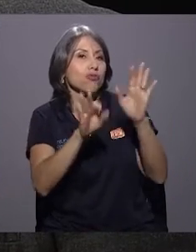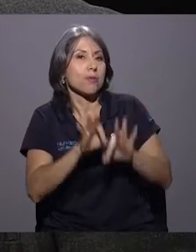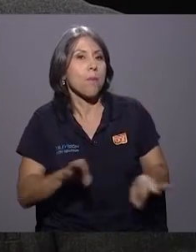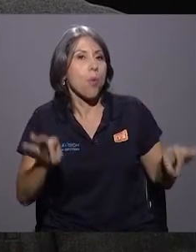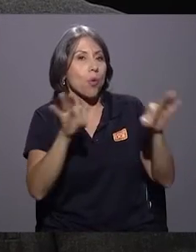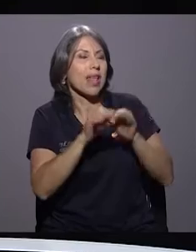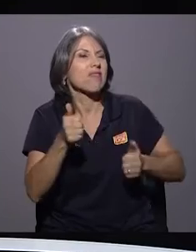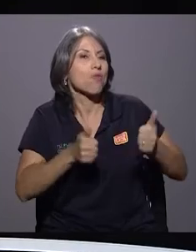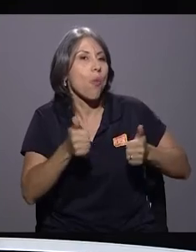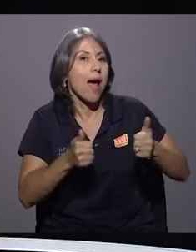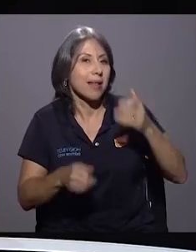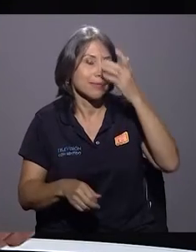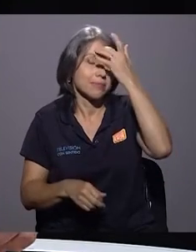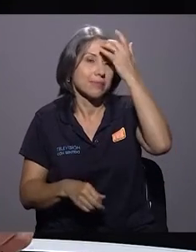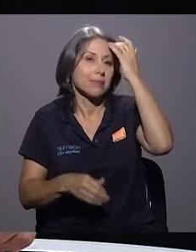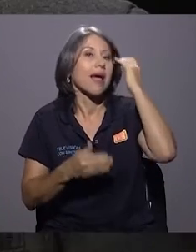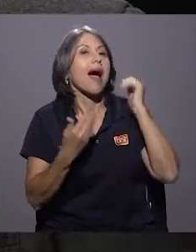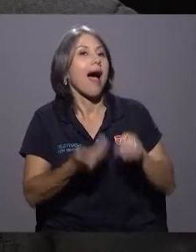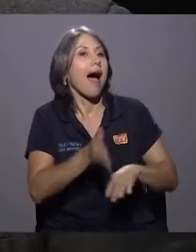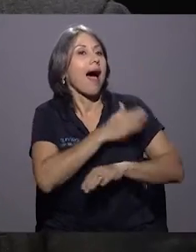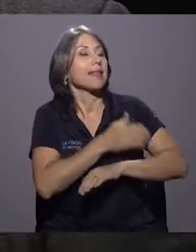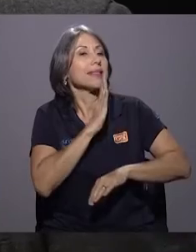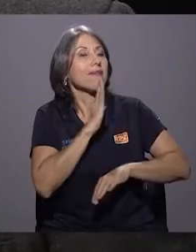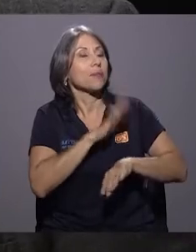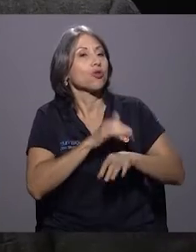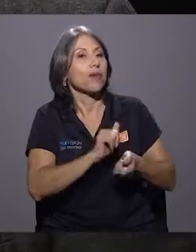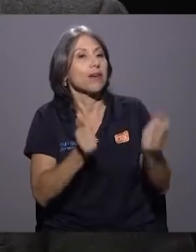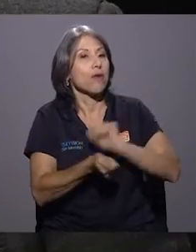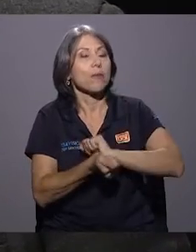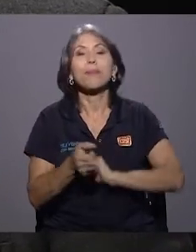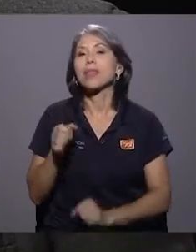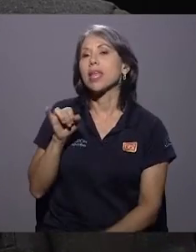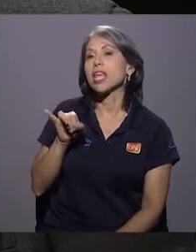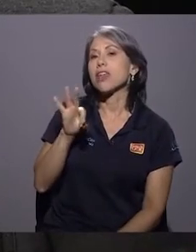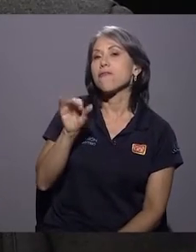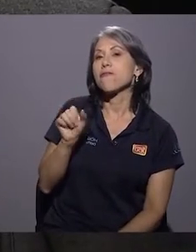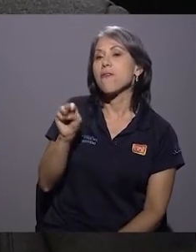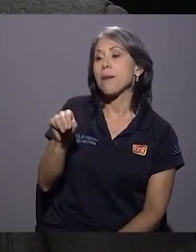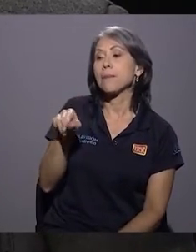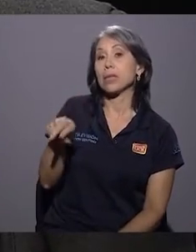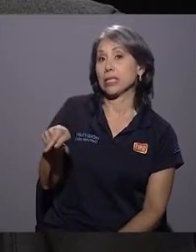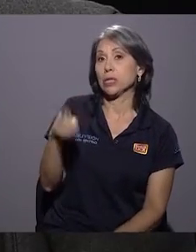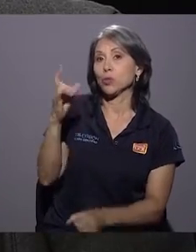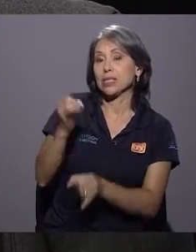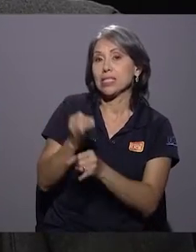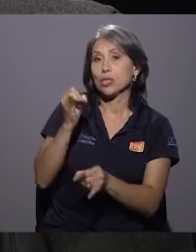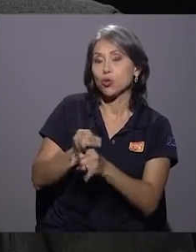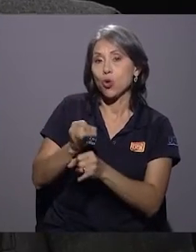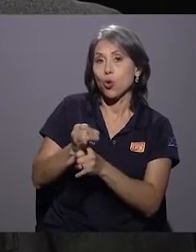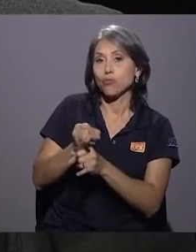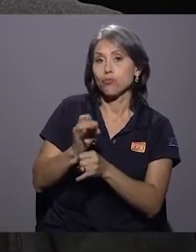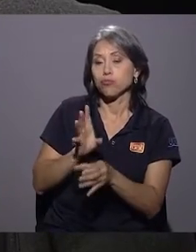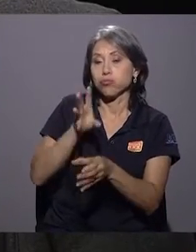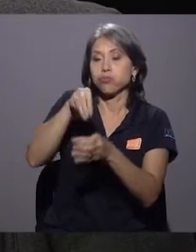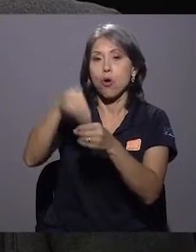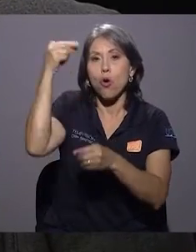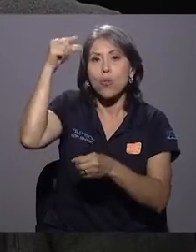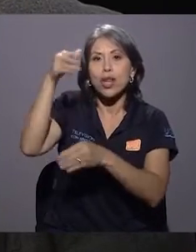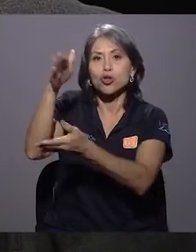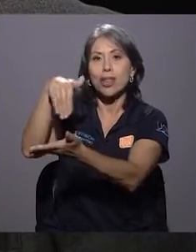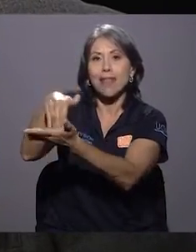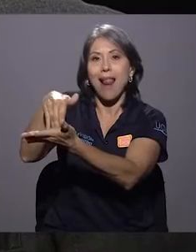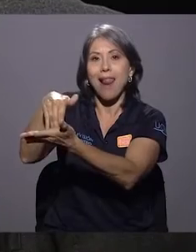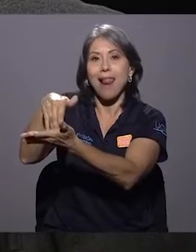tiene. Antes de que pasemos a esa reforma. El IFAM es muy importante una cosa. El IFAM es una institución del gobierno central, no es una institución de las